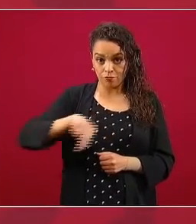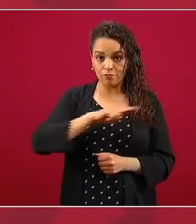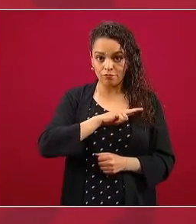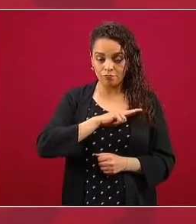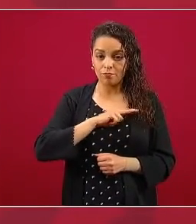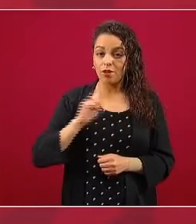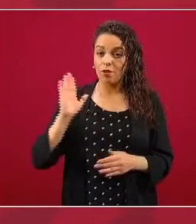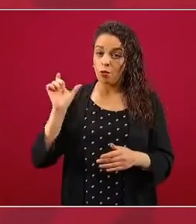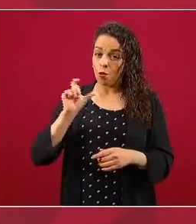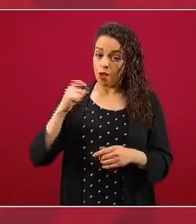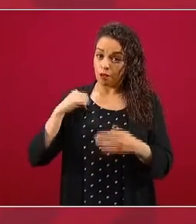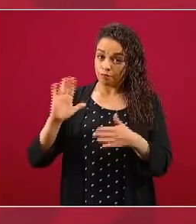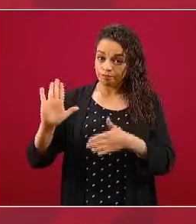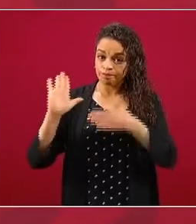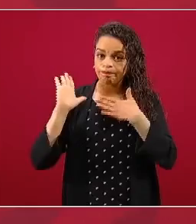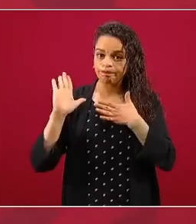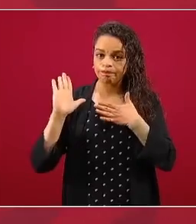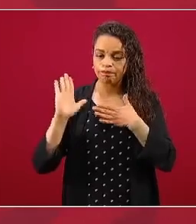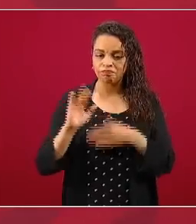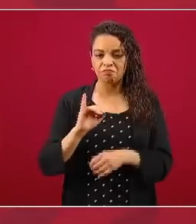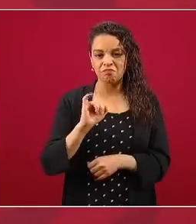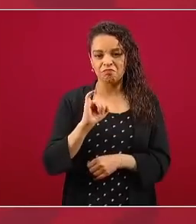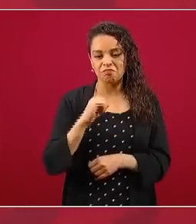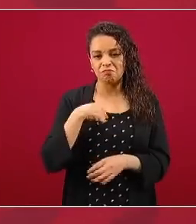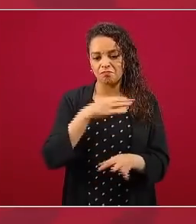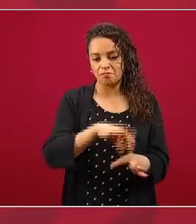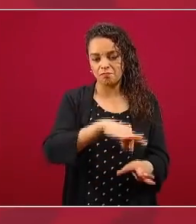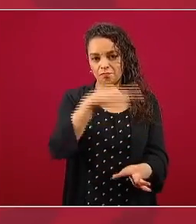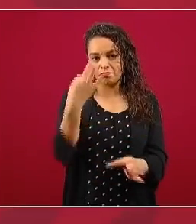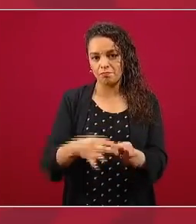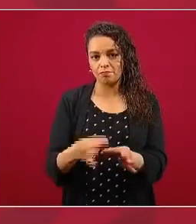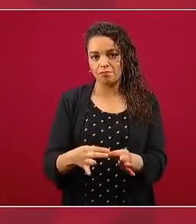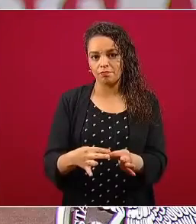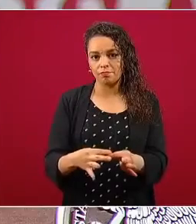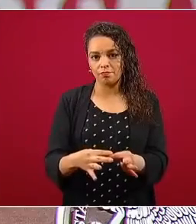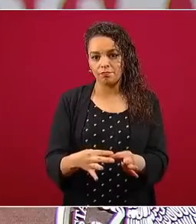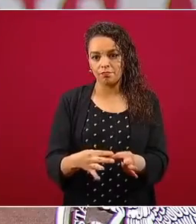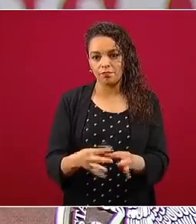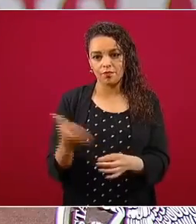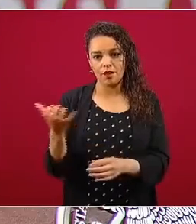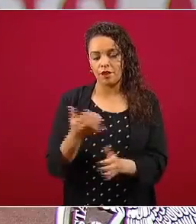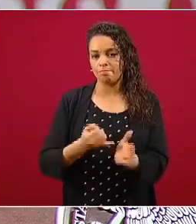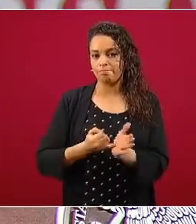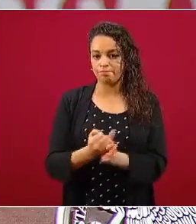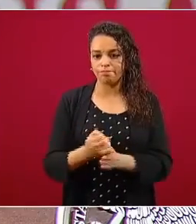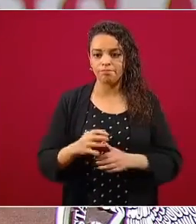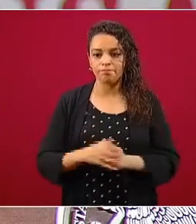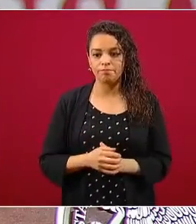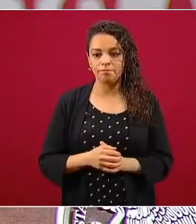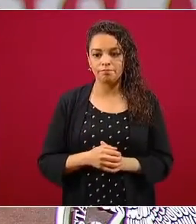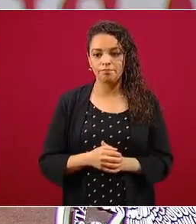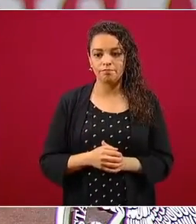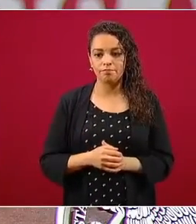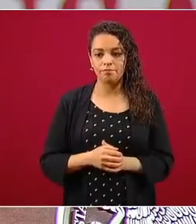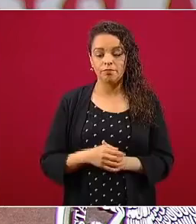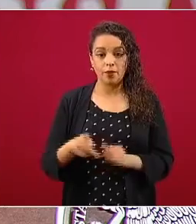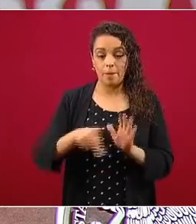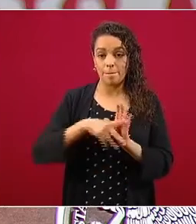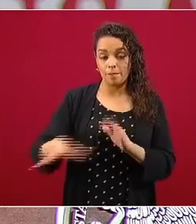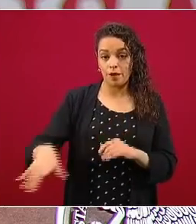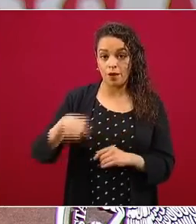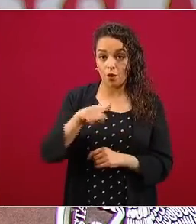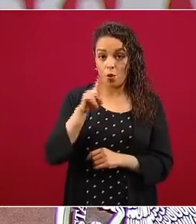Pemex, cuando sacó la nota el Universal no tenía yo este informe y, sin embargo, ayer dije